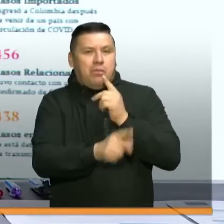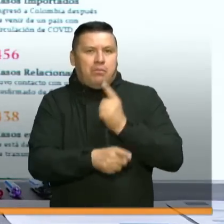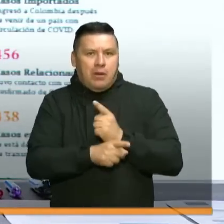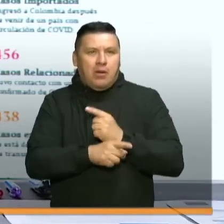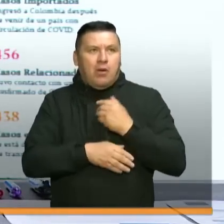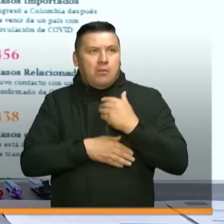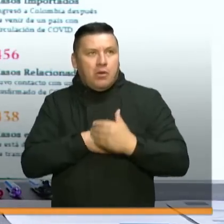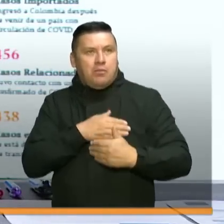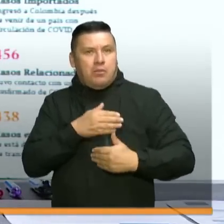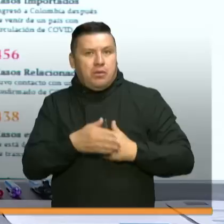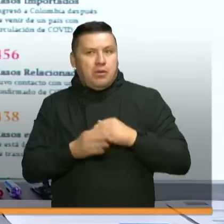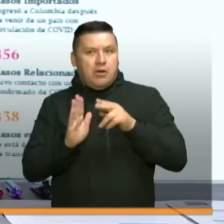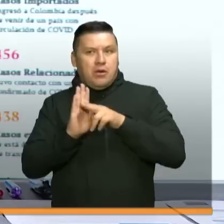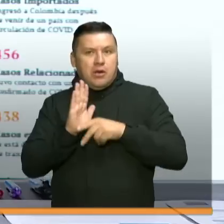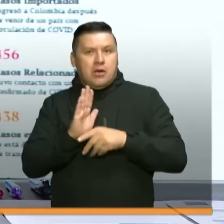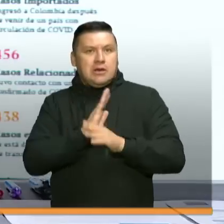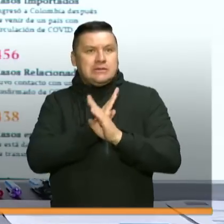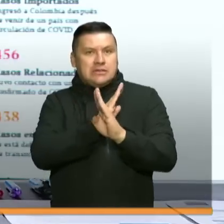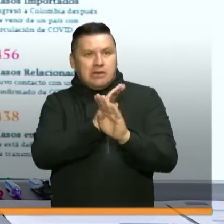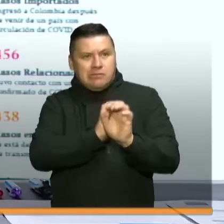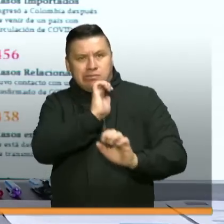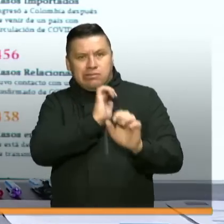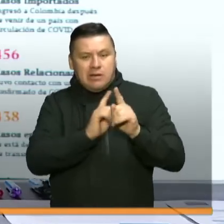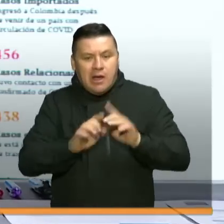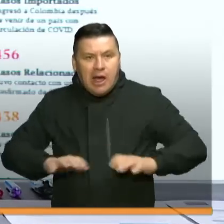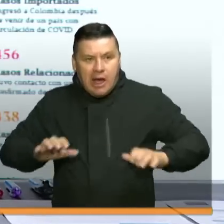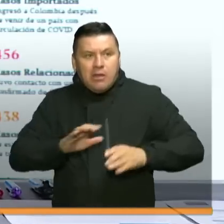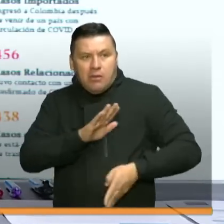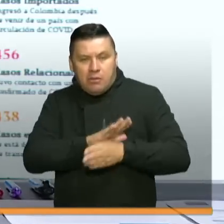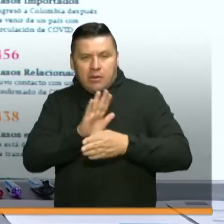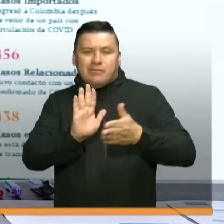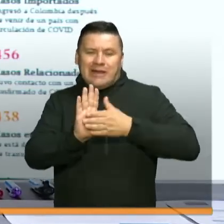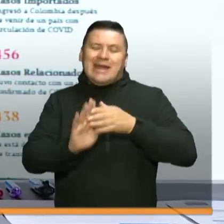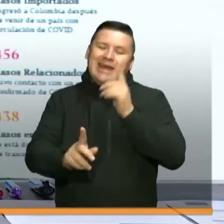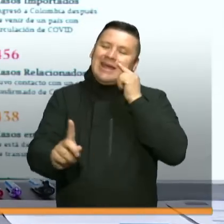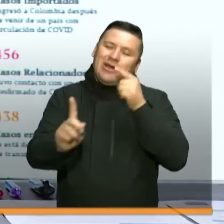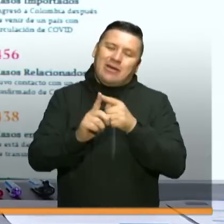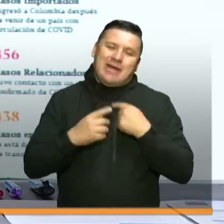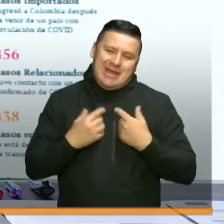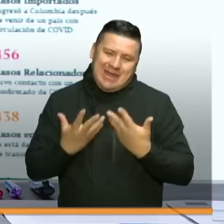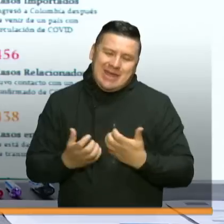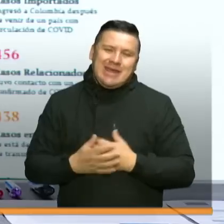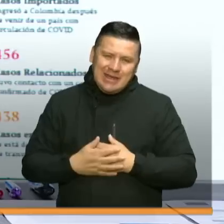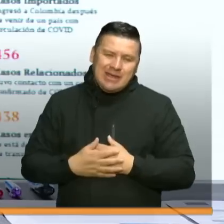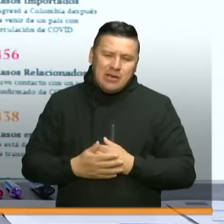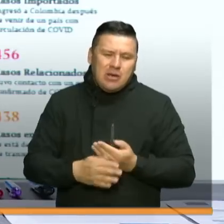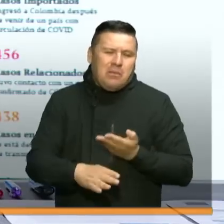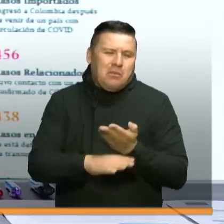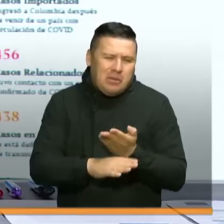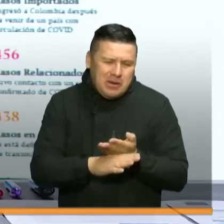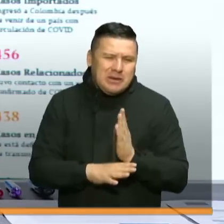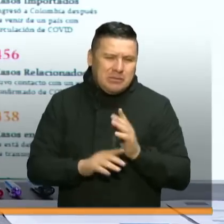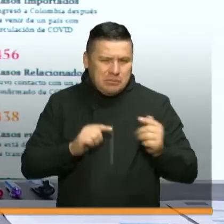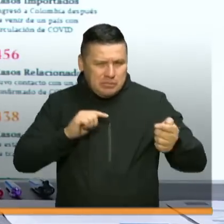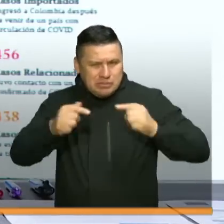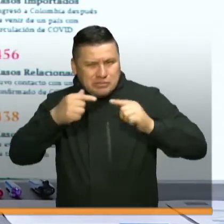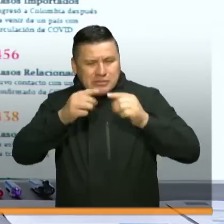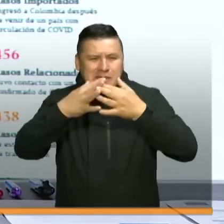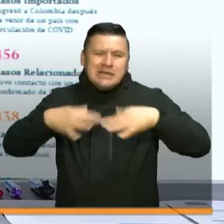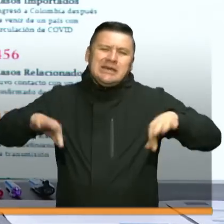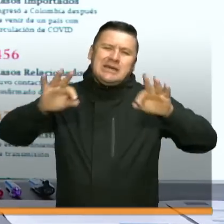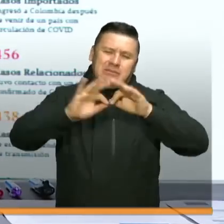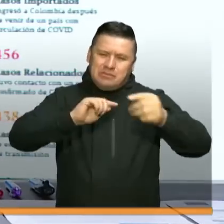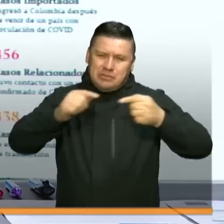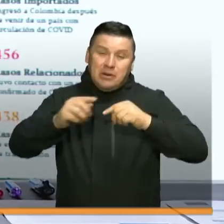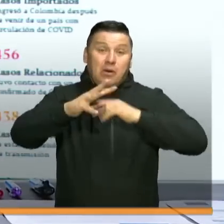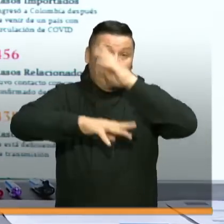retomando con protocolos de seguridad ciertas actividades. Ese es el sentido de que nosotros hemos planteado y creo que es un debate muy importante